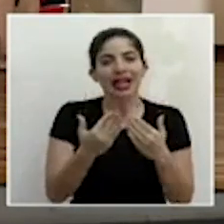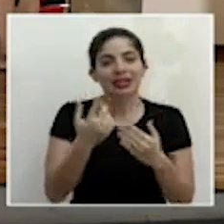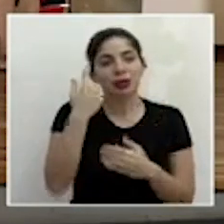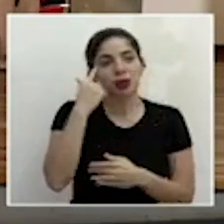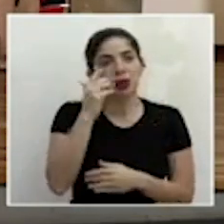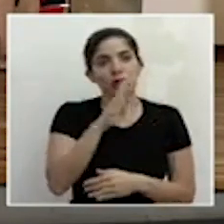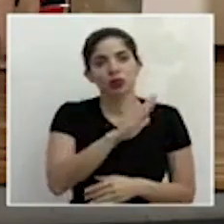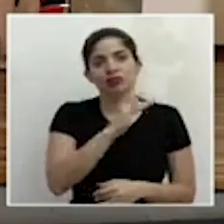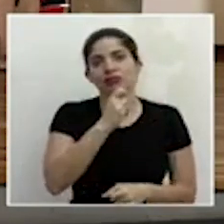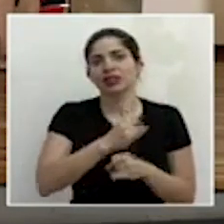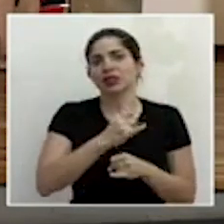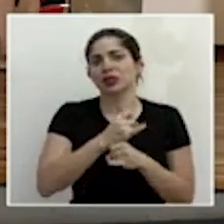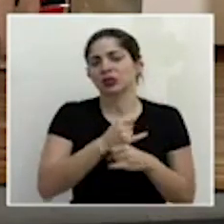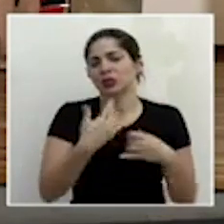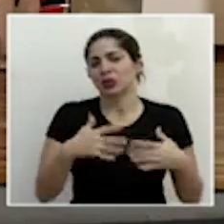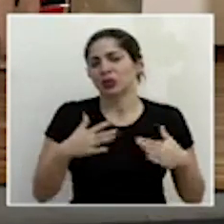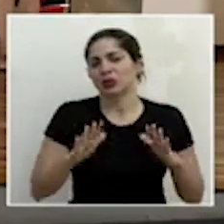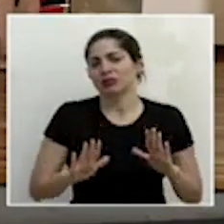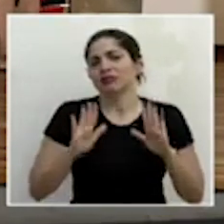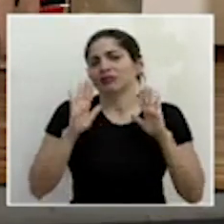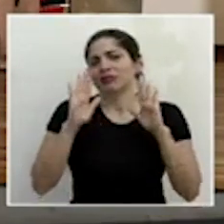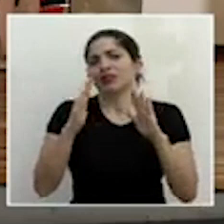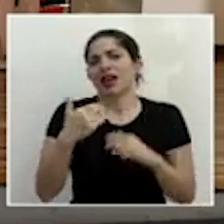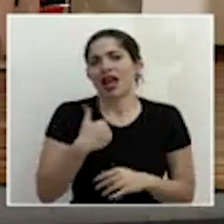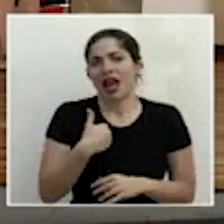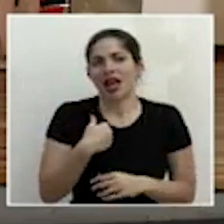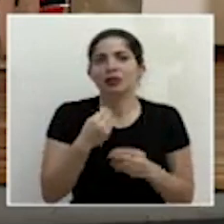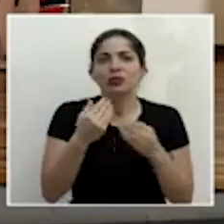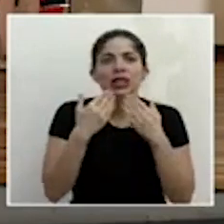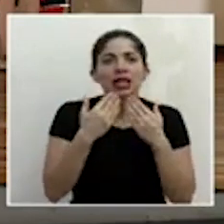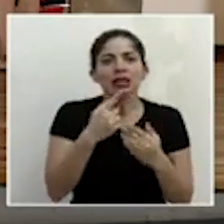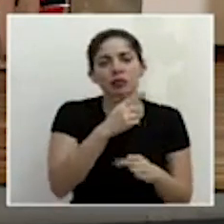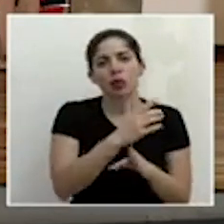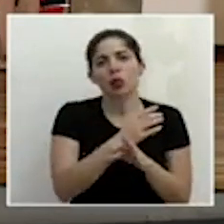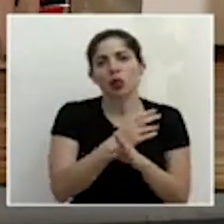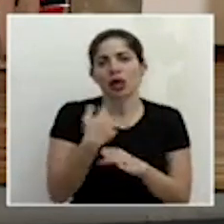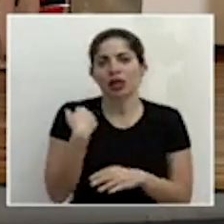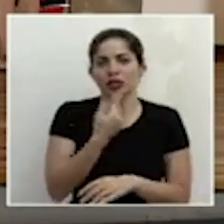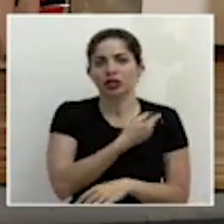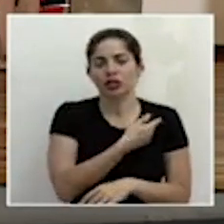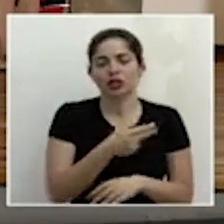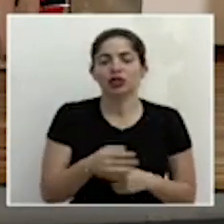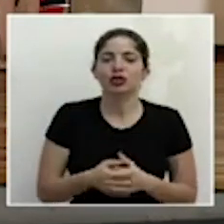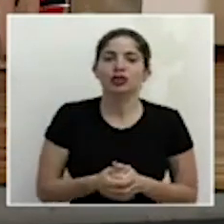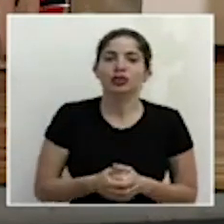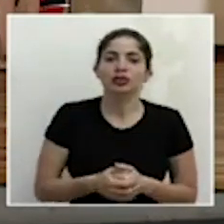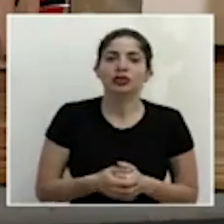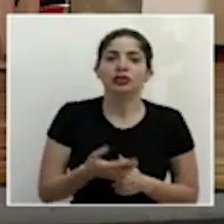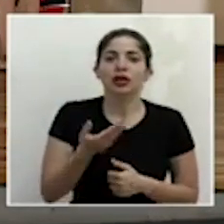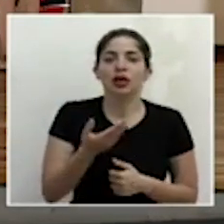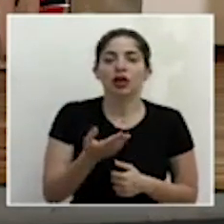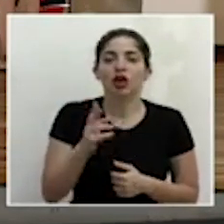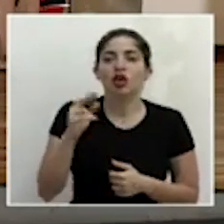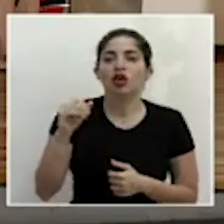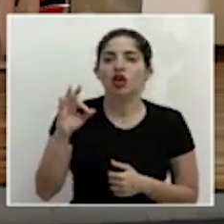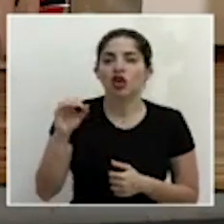esa institución tan extraordinaria que tenemos. Muchas gracias por cuidarnos. A don Rodolfo y a doña Alexandra, muchas